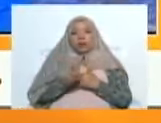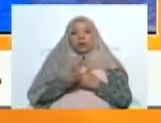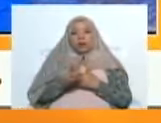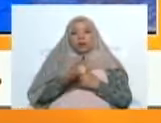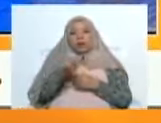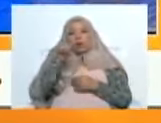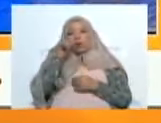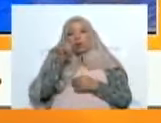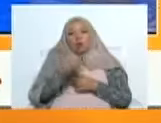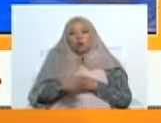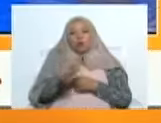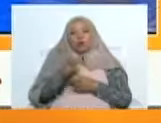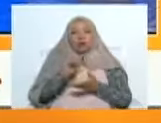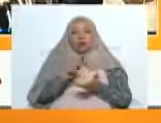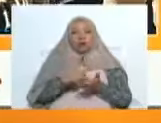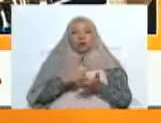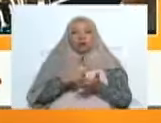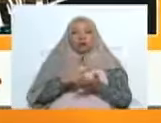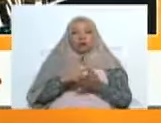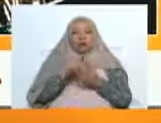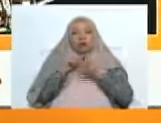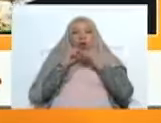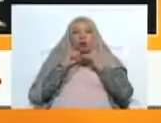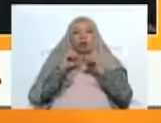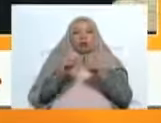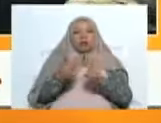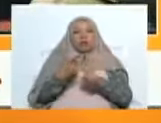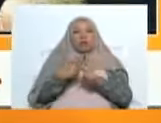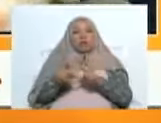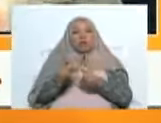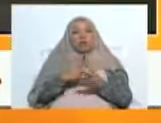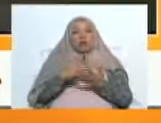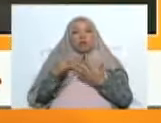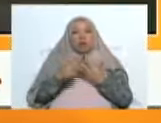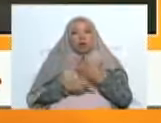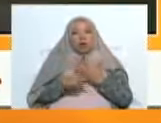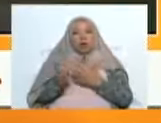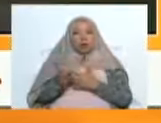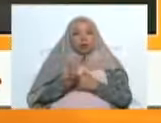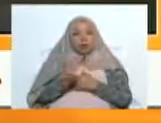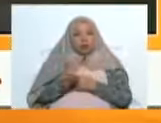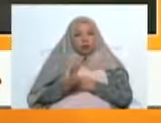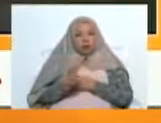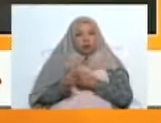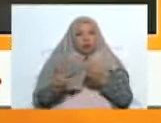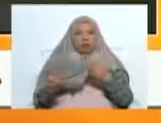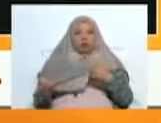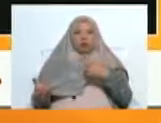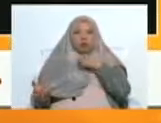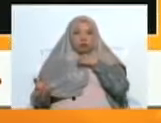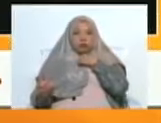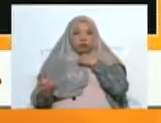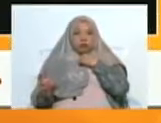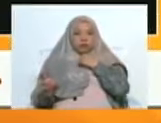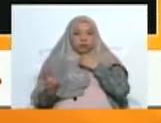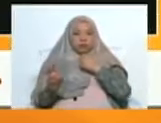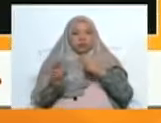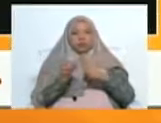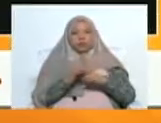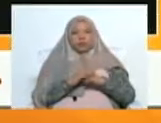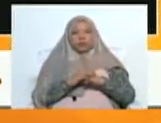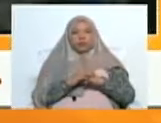público los recibió y recibió las distintas propuestas teatrales que se presentaron en cada uno de esos escenarios.